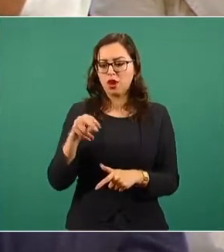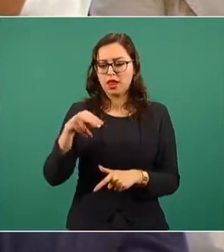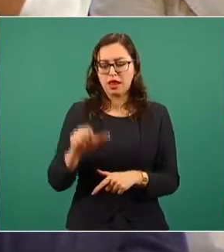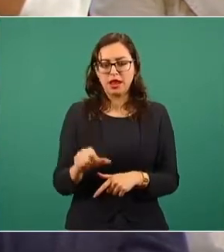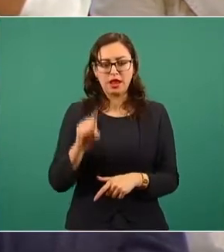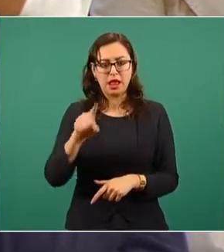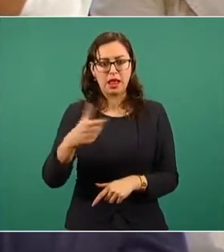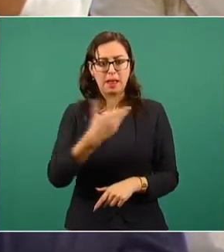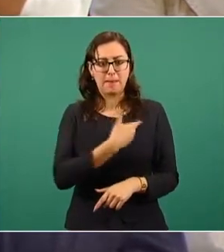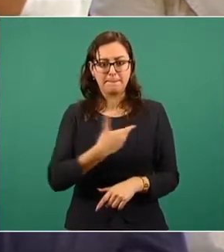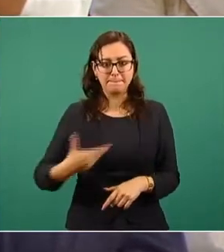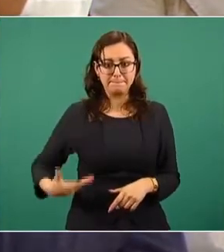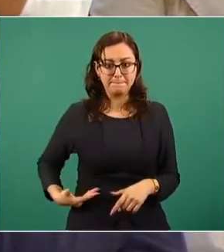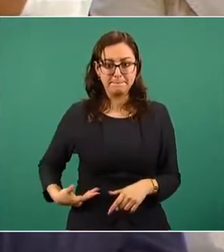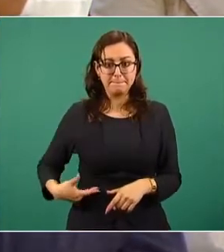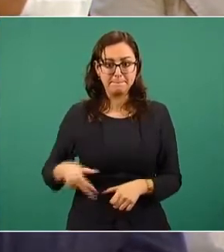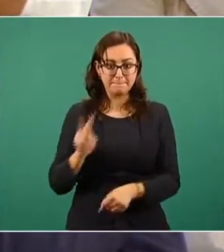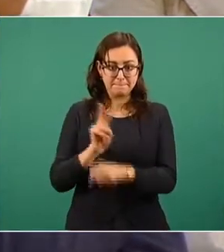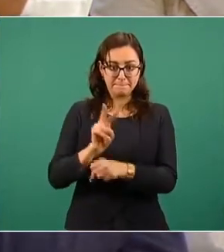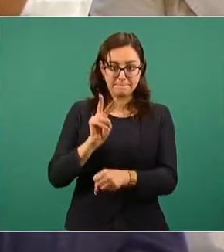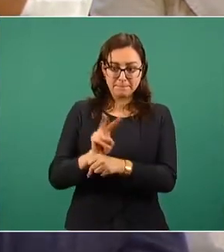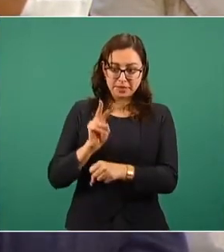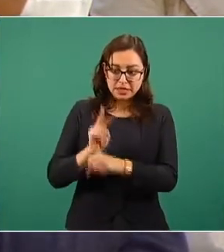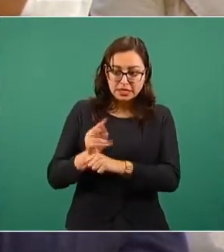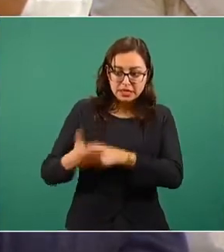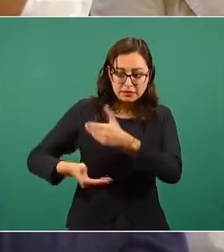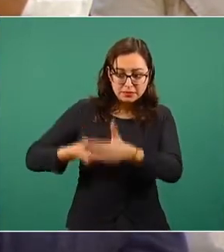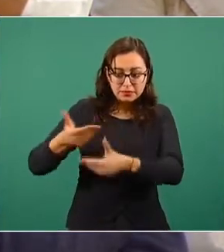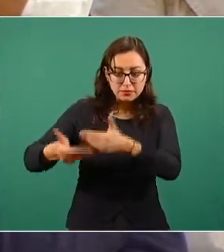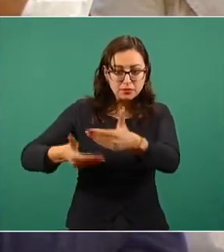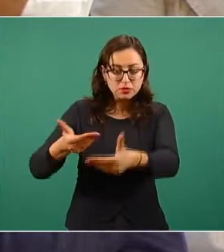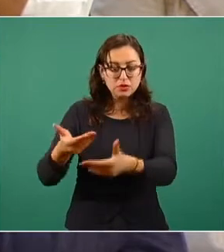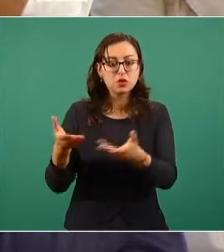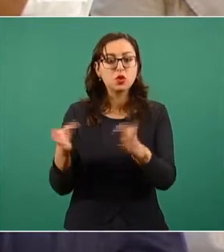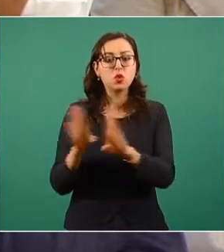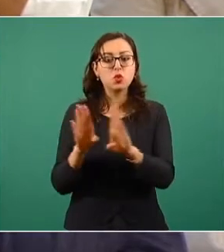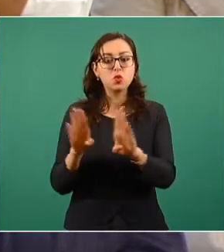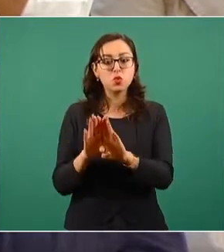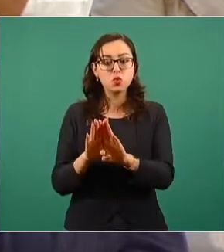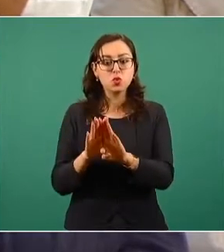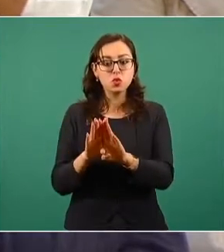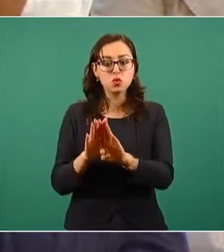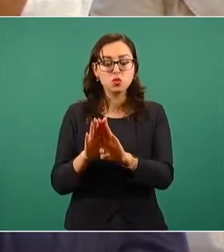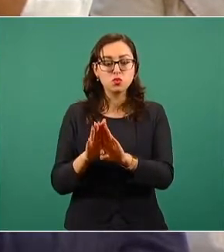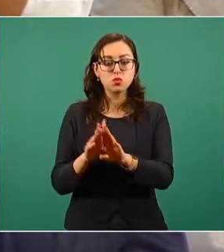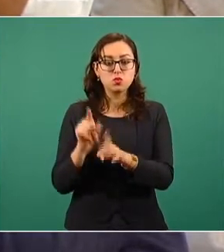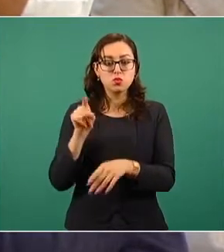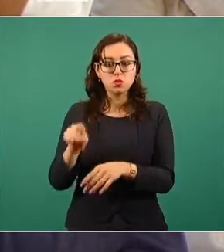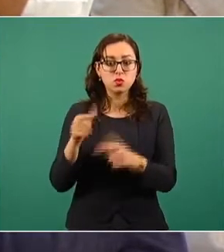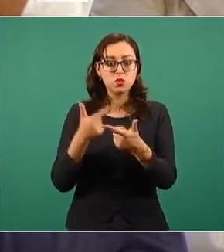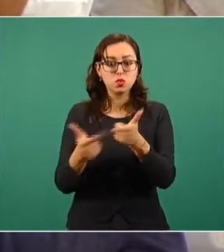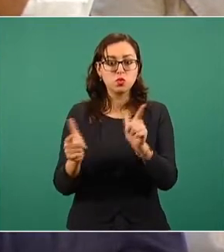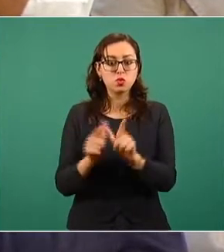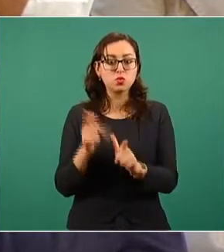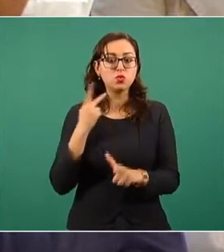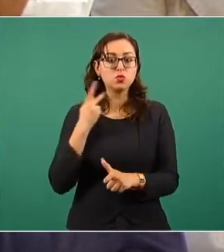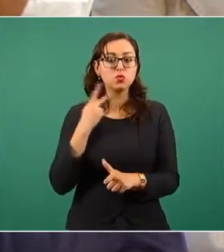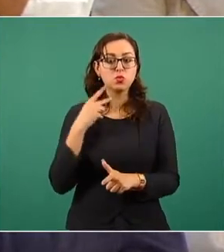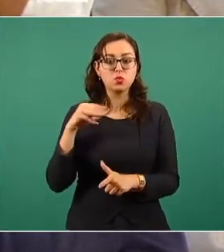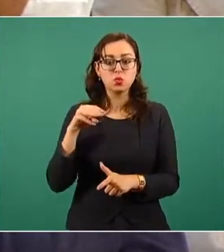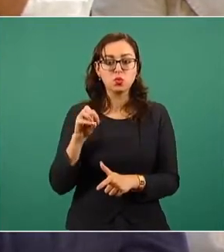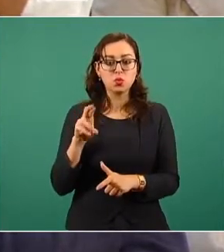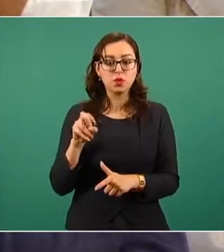ahora sí que al tanto de estos procesos debido a que dentro de este partido de Morena se